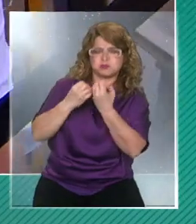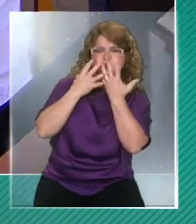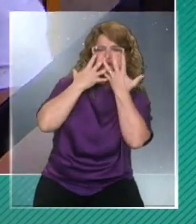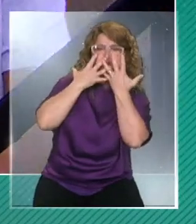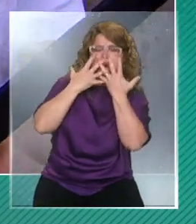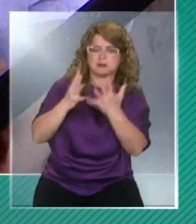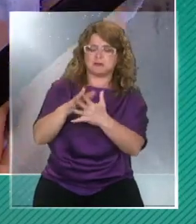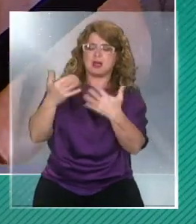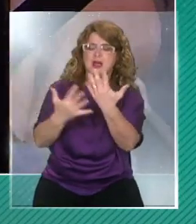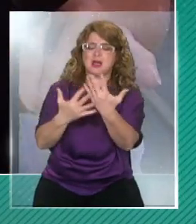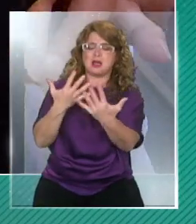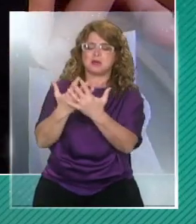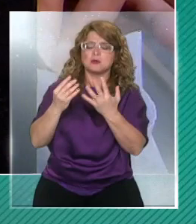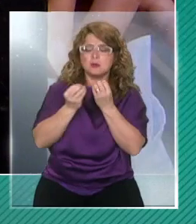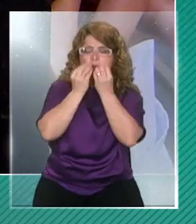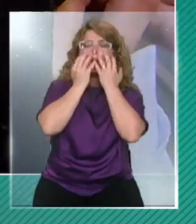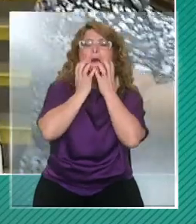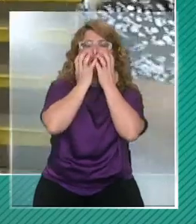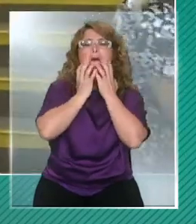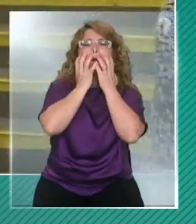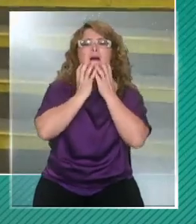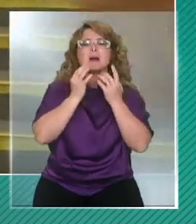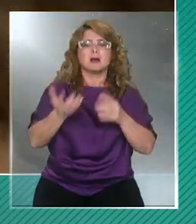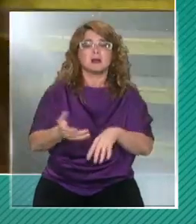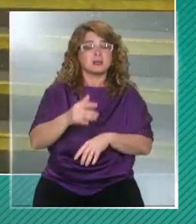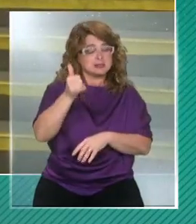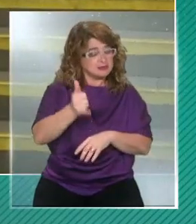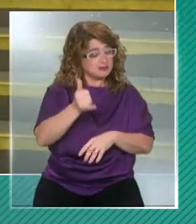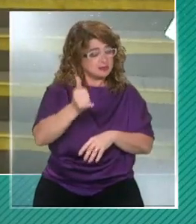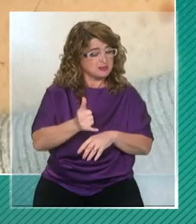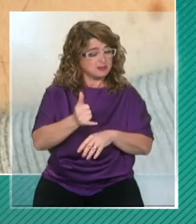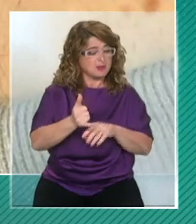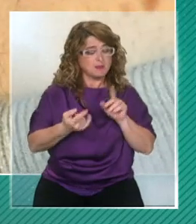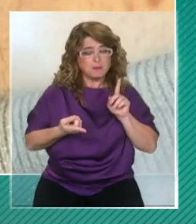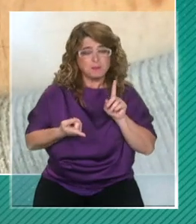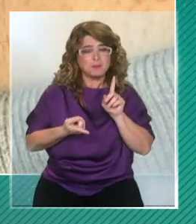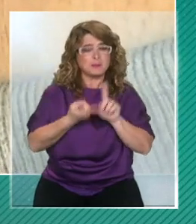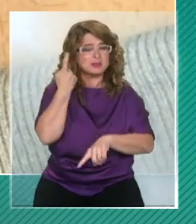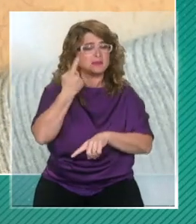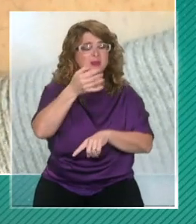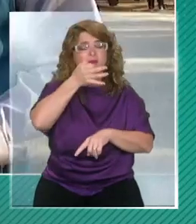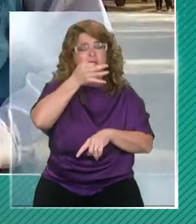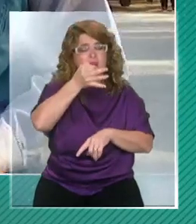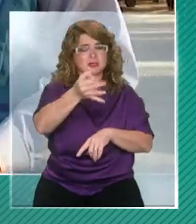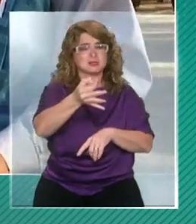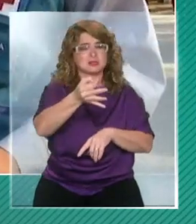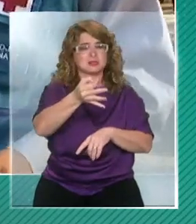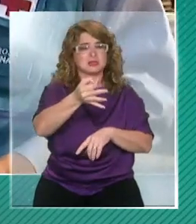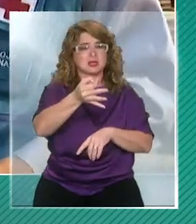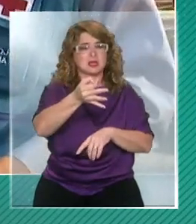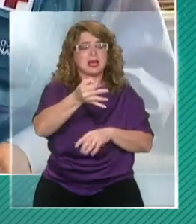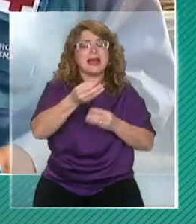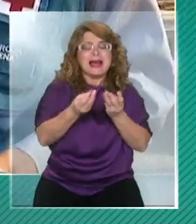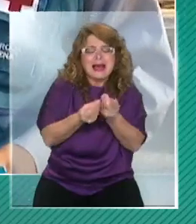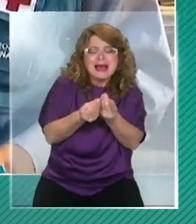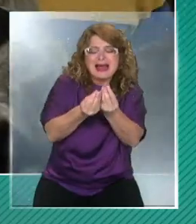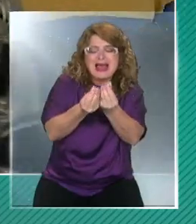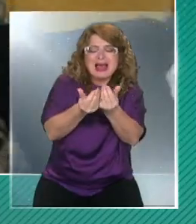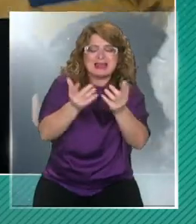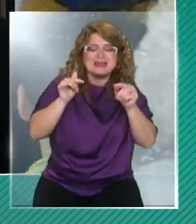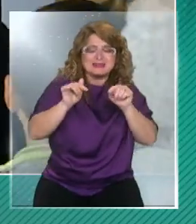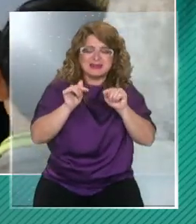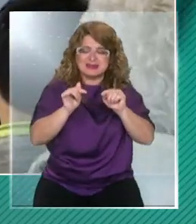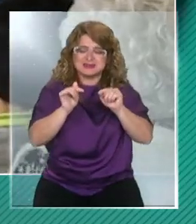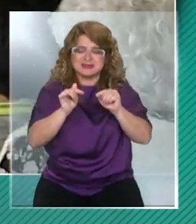este virus o para otros virus respiratorios. Lo más importante ahí es mencionar que la calidad de los materiales que está